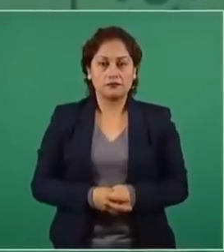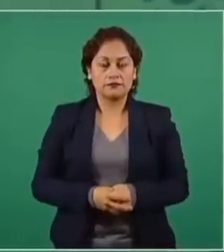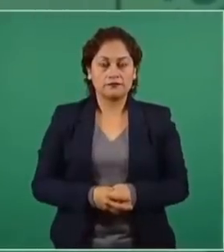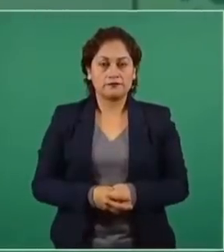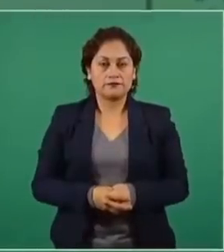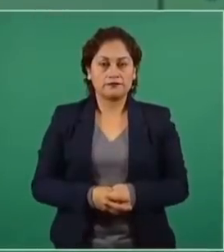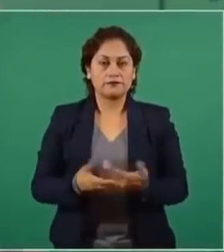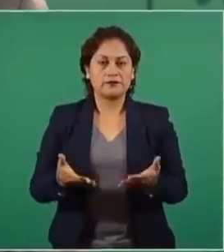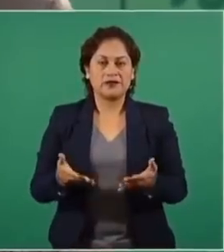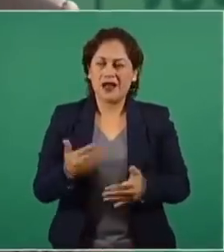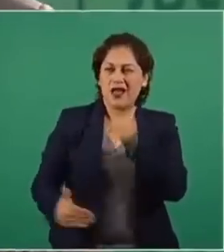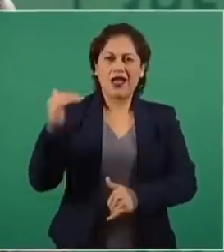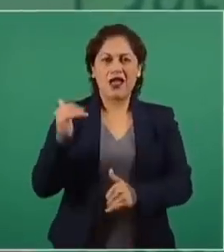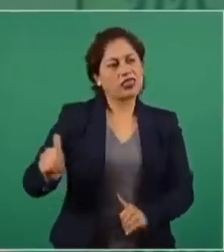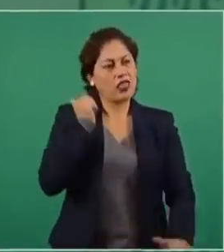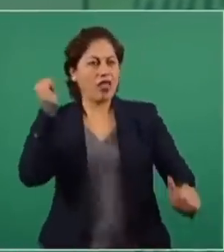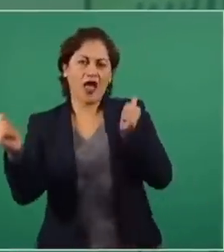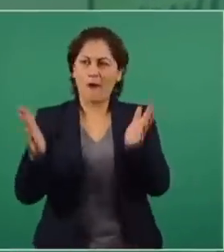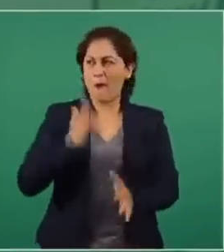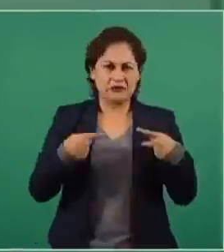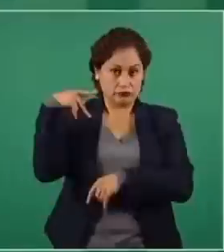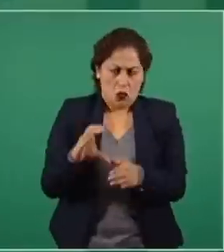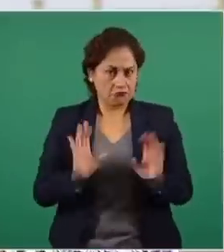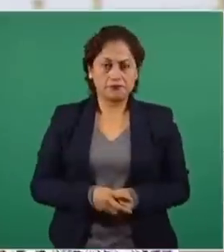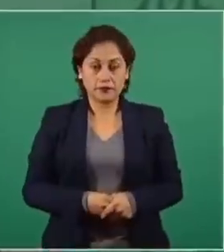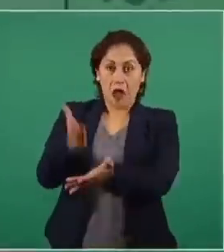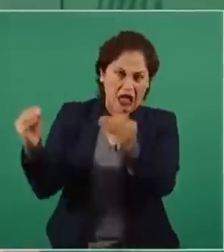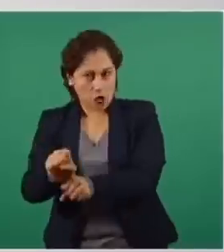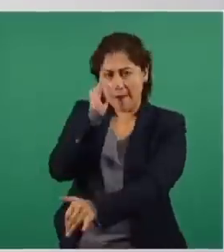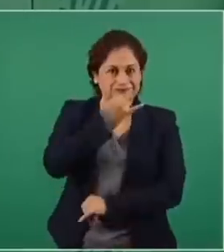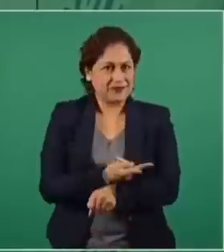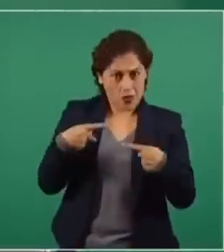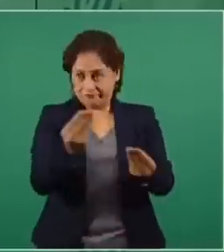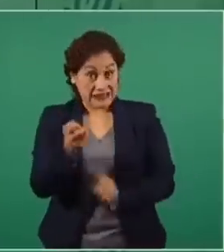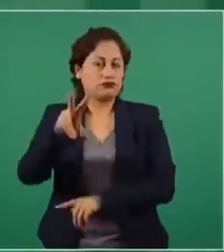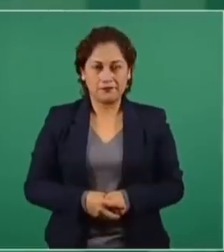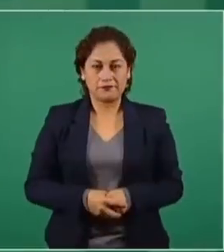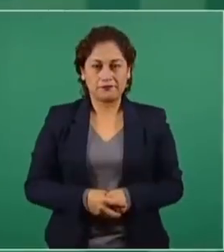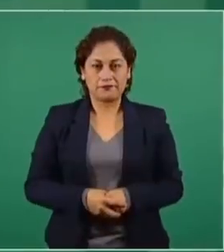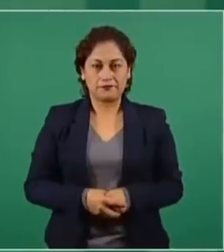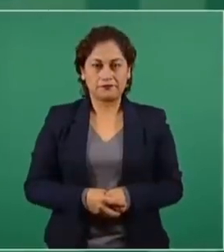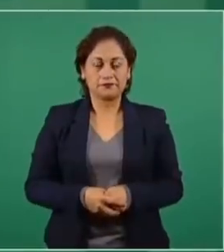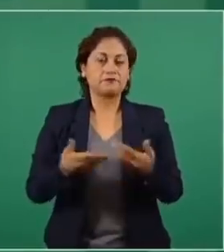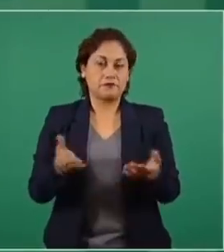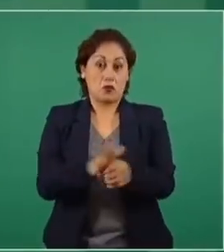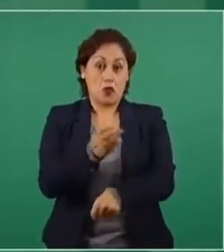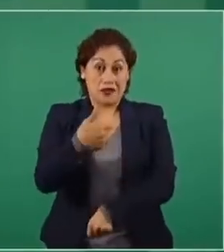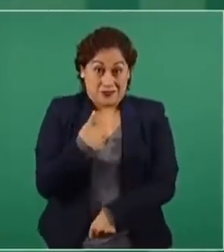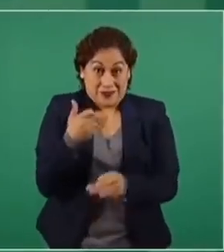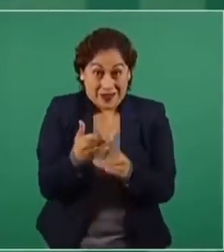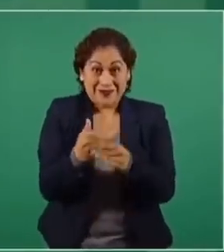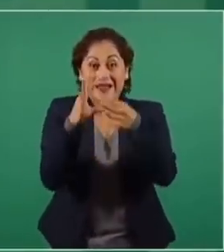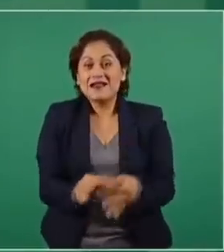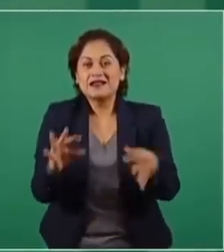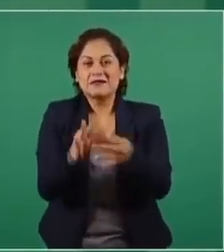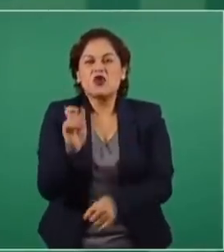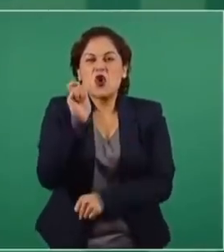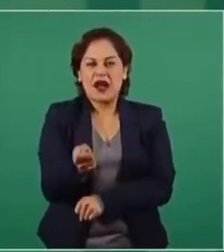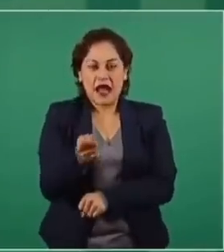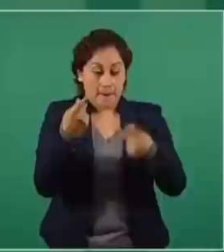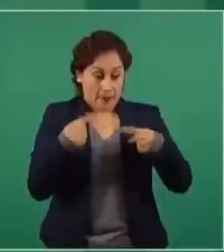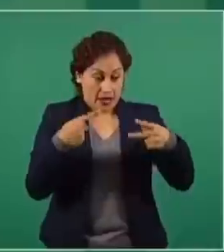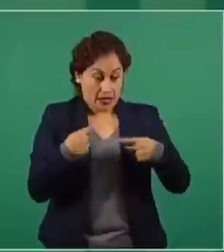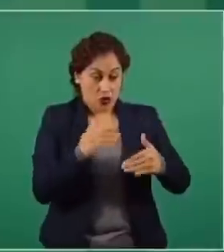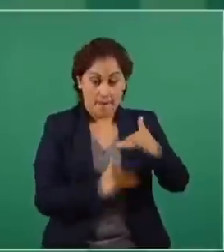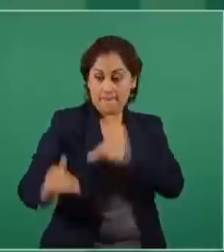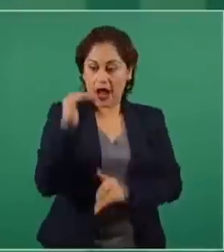individualista, clasista, racista. 20 minutos después. Por eso hablo de una nueva clase media. Donde